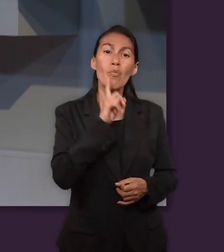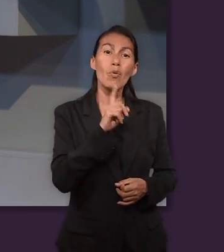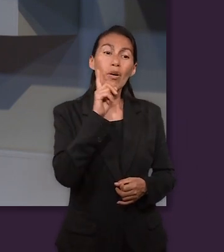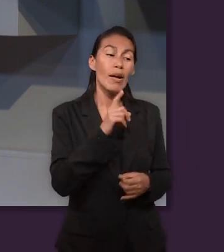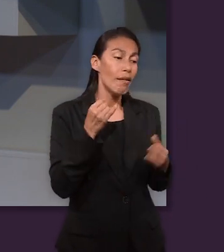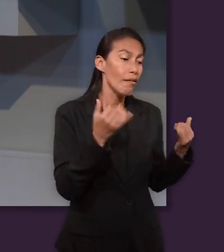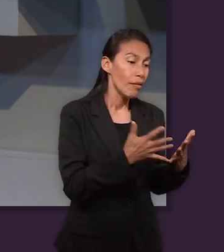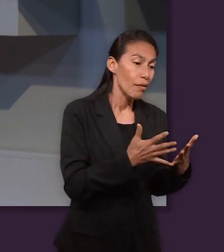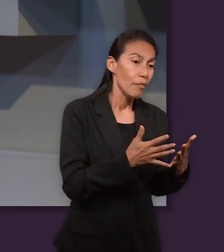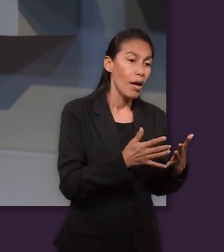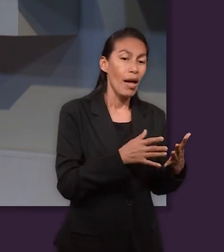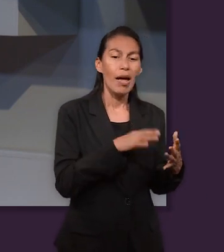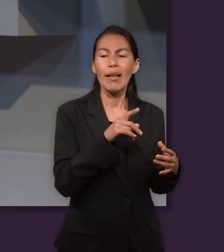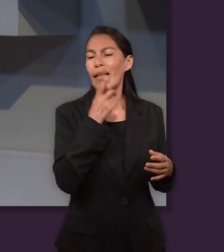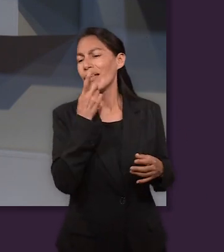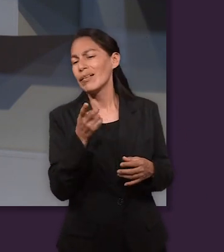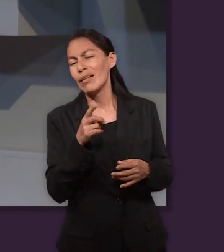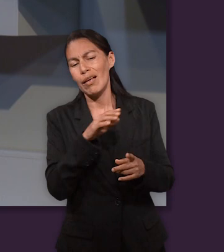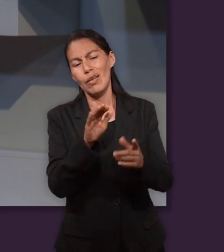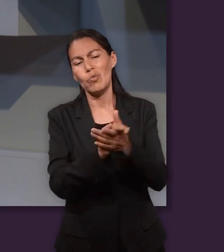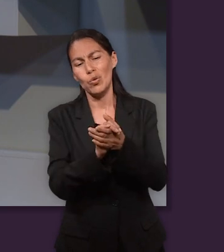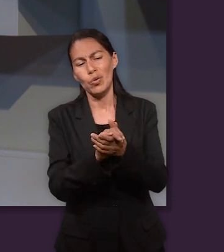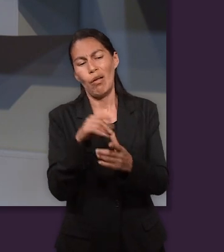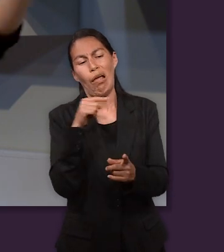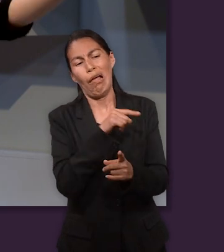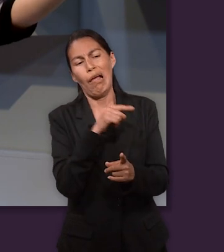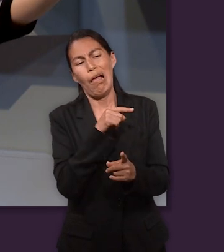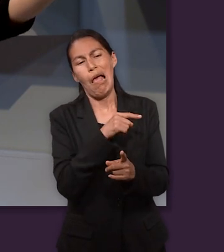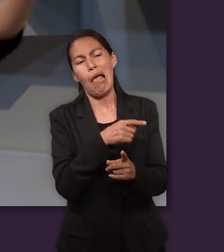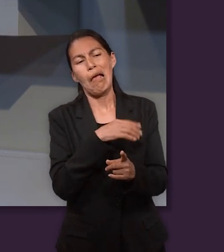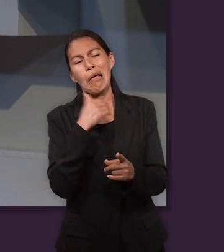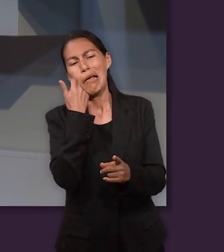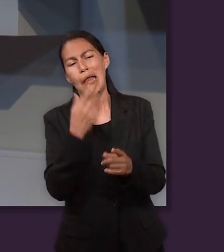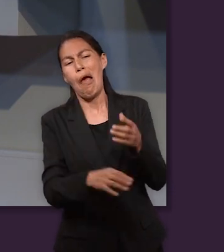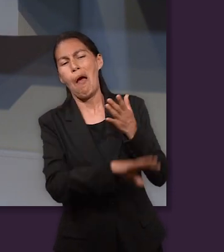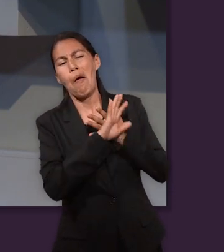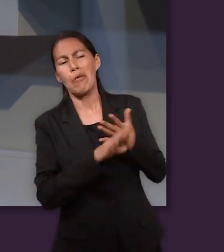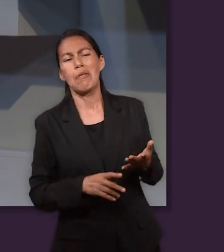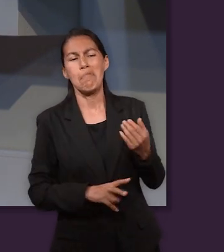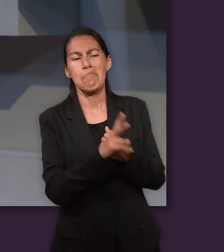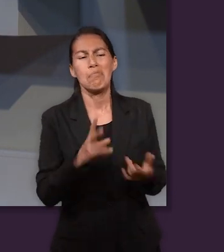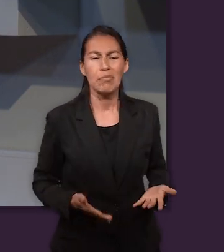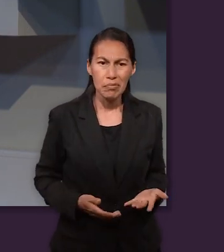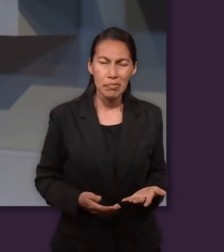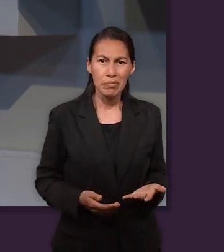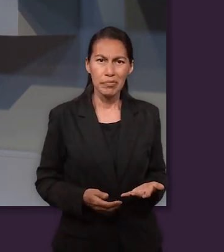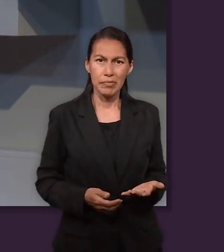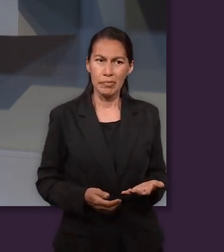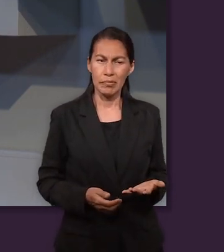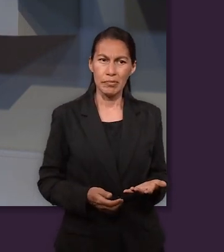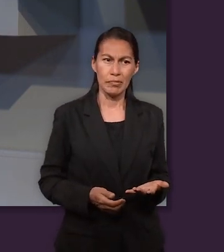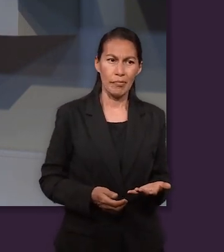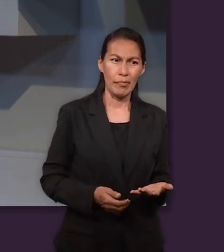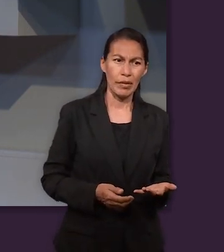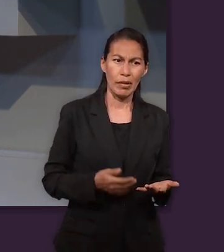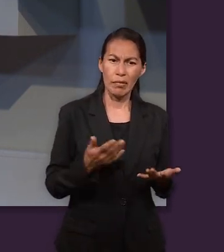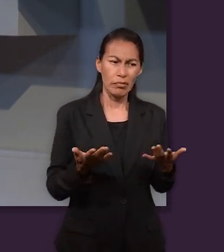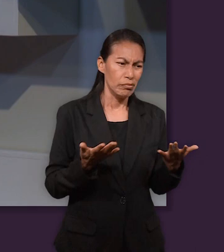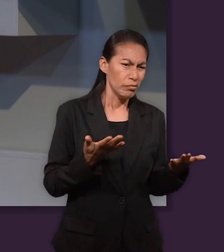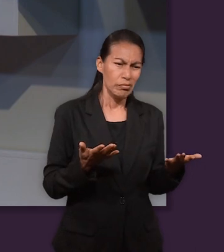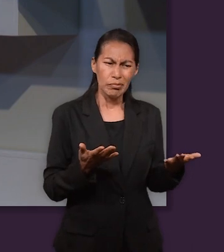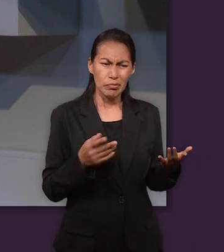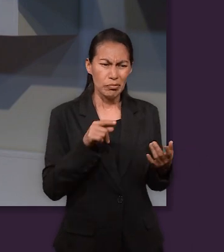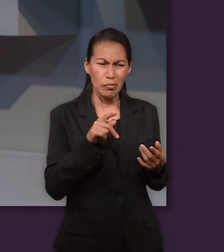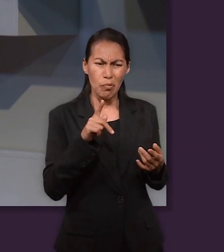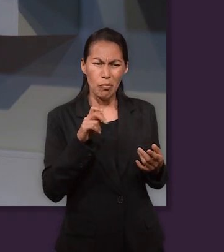mete a la cárcel muy probablemente sospechando que pues, él ya sabía, como estábamos diciendo hace rato, él conocía a José, sabía que Jehová estaba con él. Probablemente él